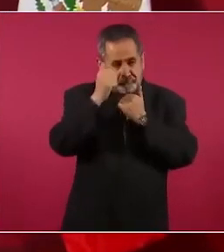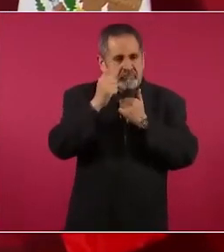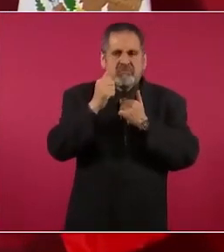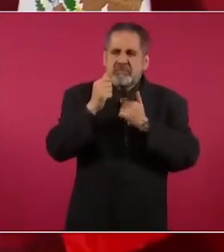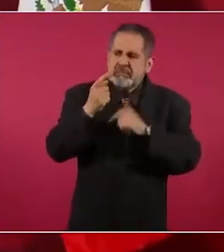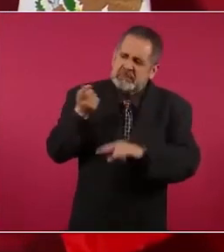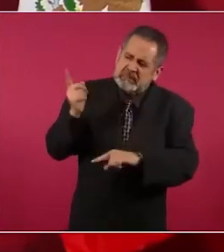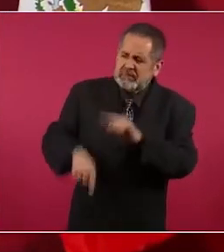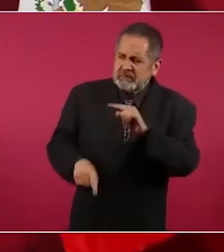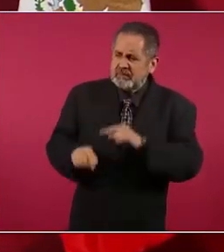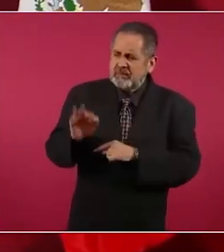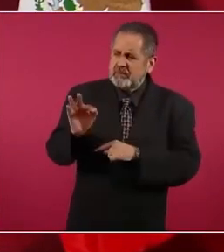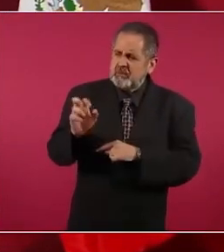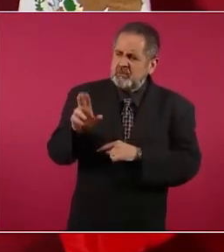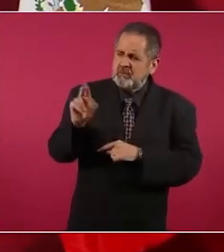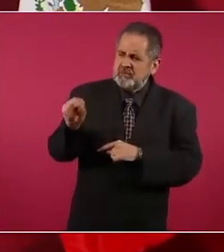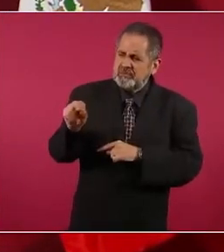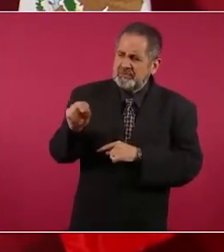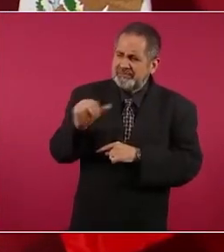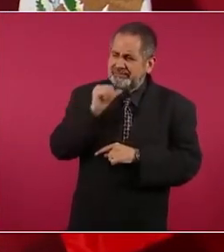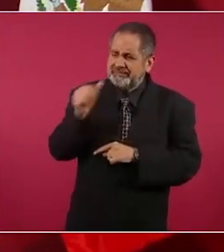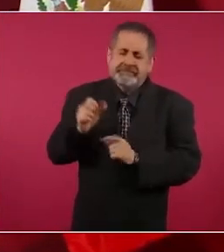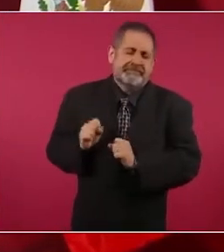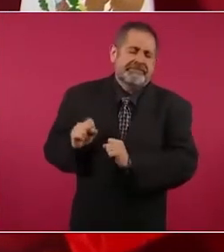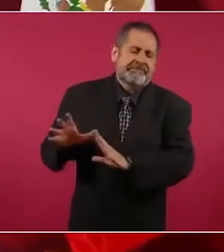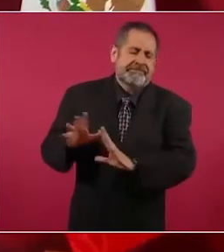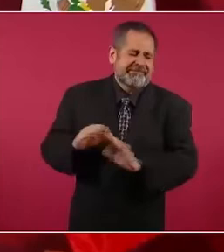Imagínense,